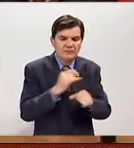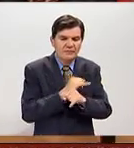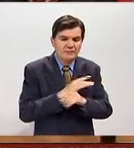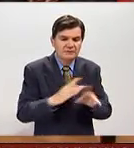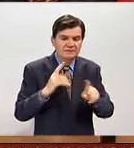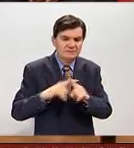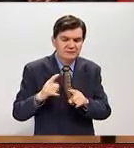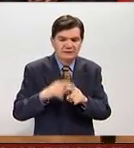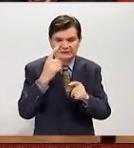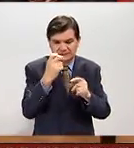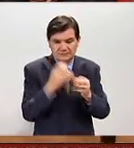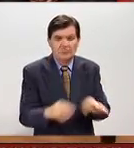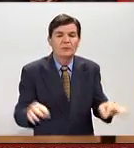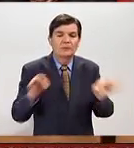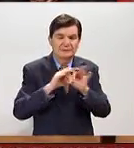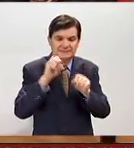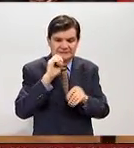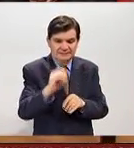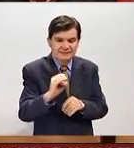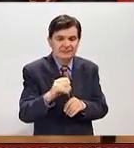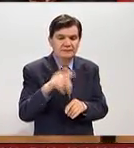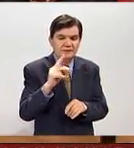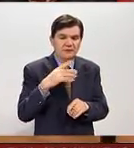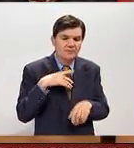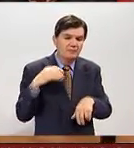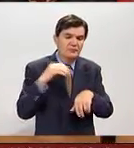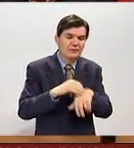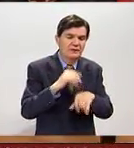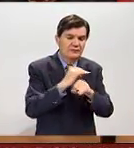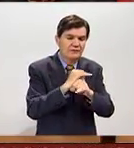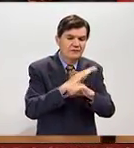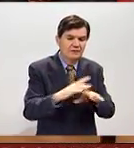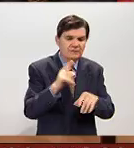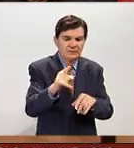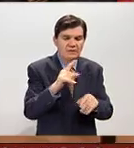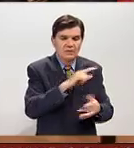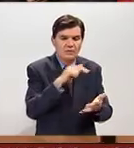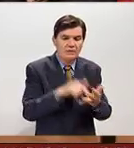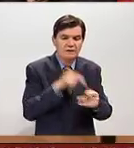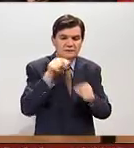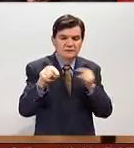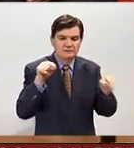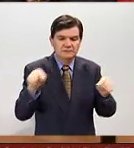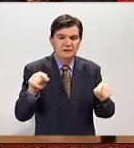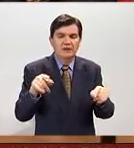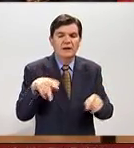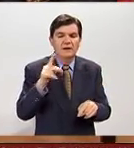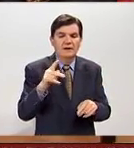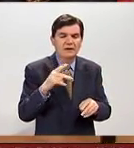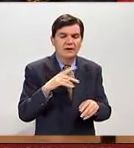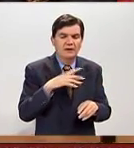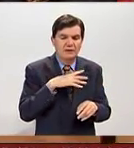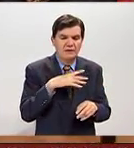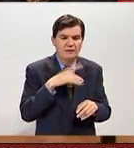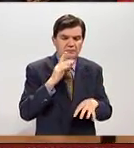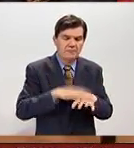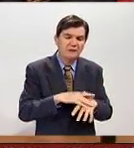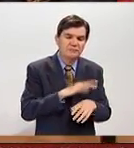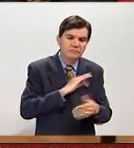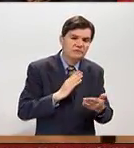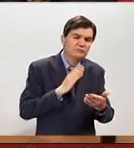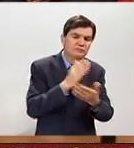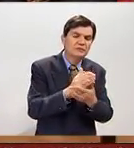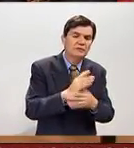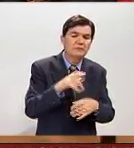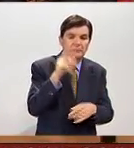información, que es muy importante, es muy importante llevar esa información de esos lugares de tragedia a donde más se pueda,